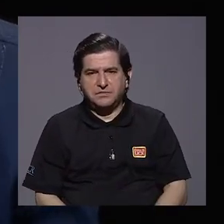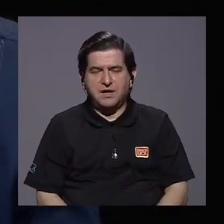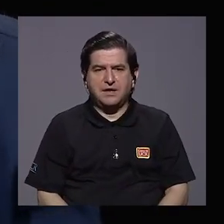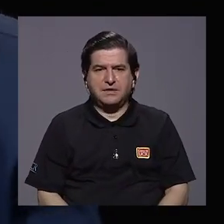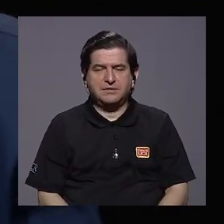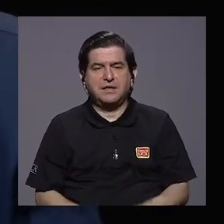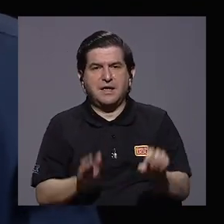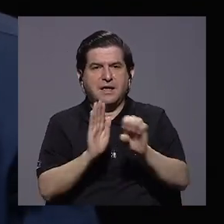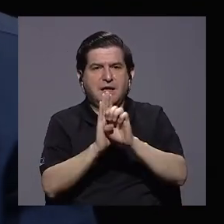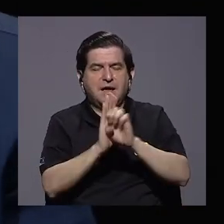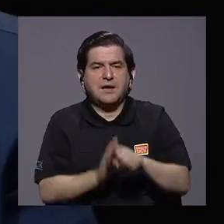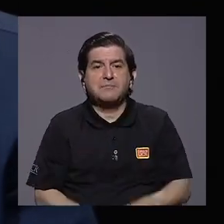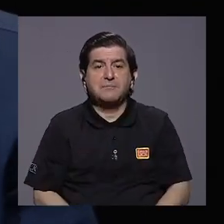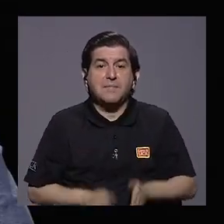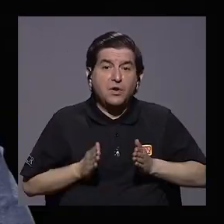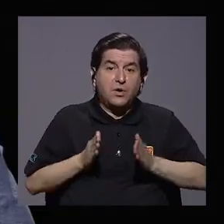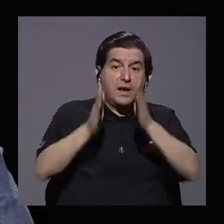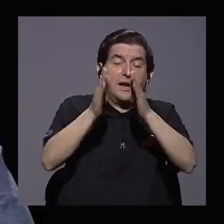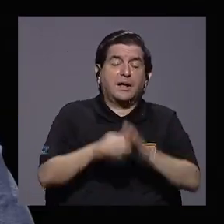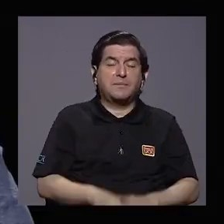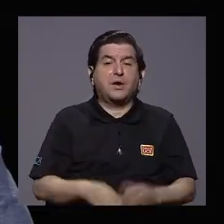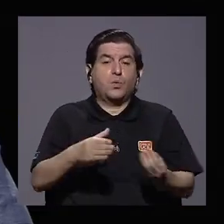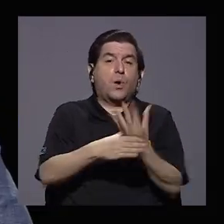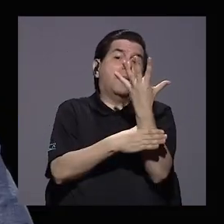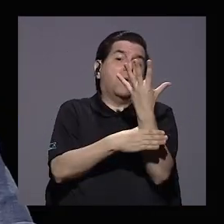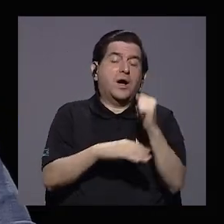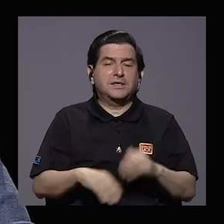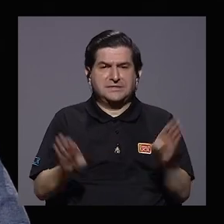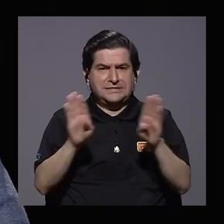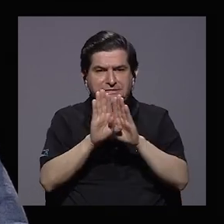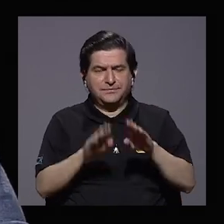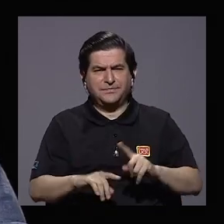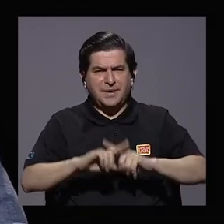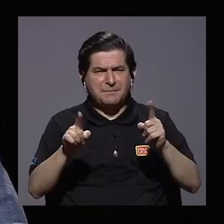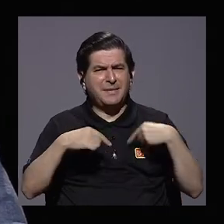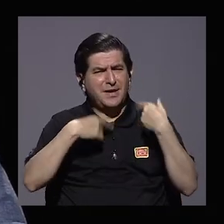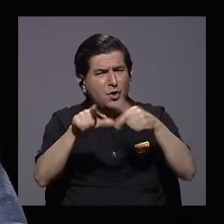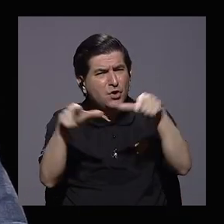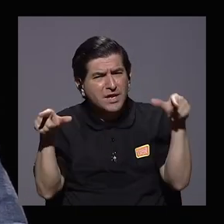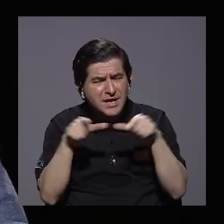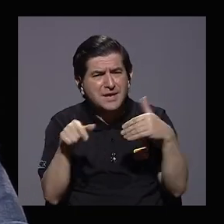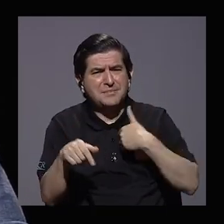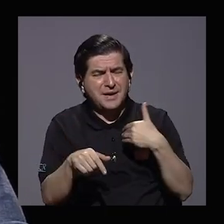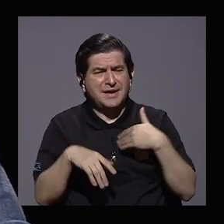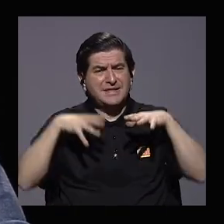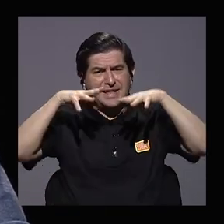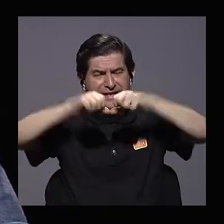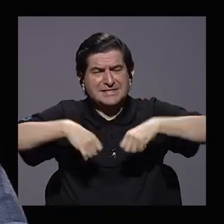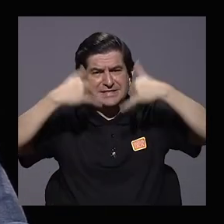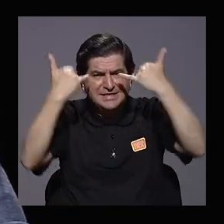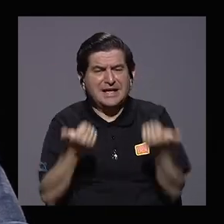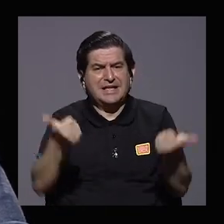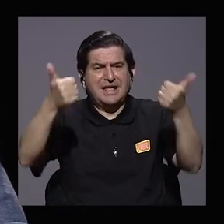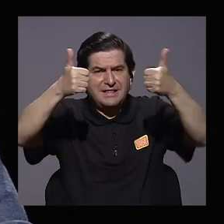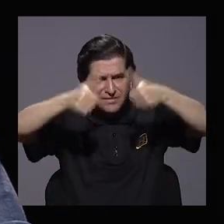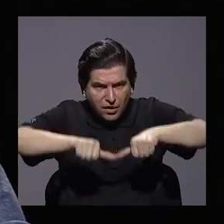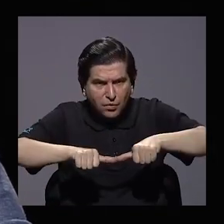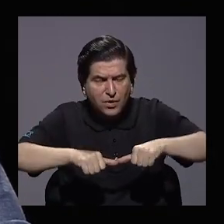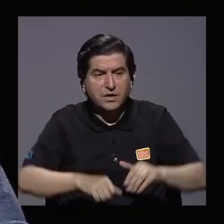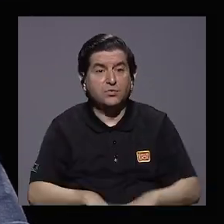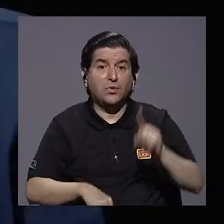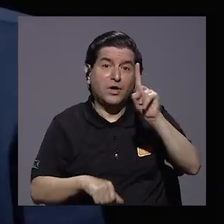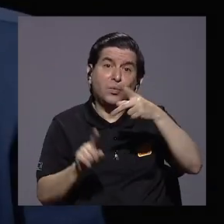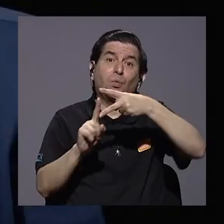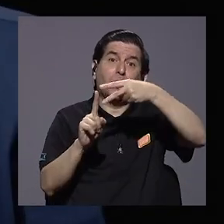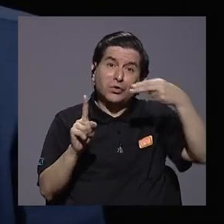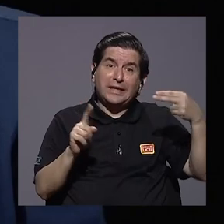Camino a Poas, que todo estaba cerrado. Pero tendría usted que ir directamente a un lugar y tener esa cita ya pactada y tiene que ir a un hotel.